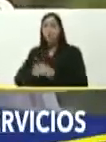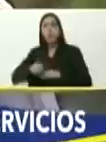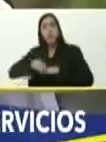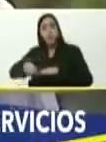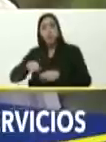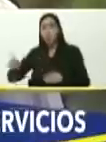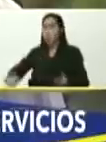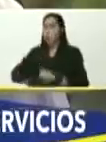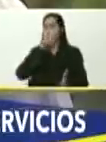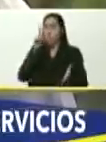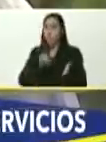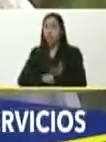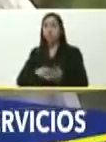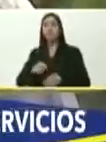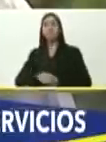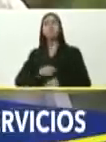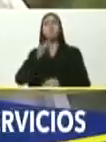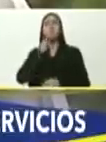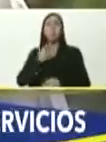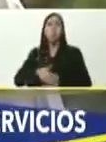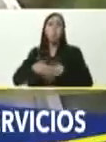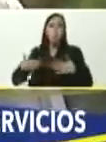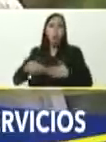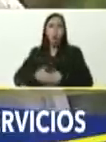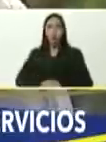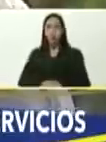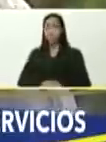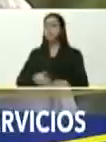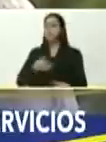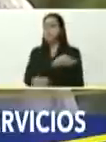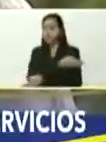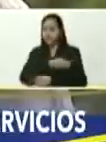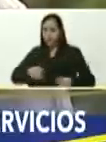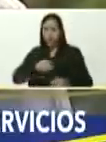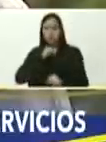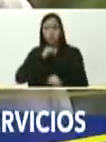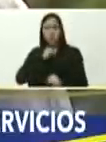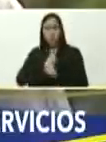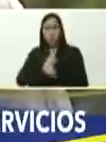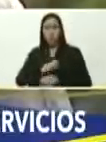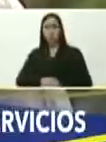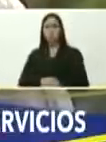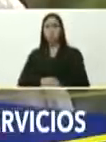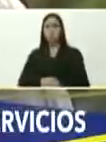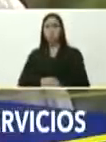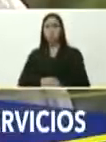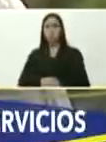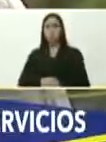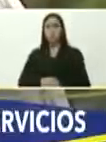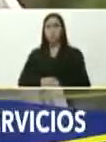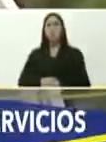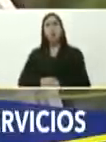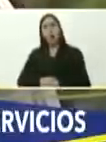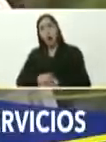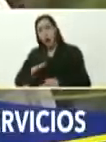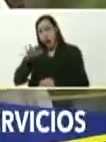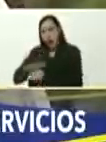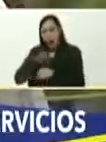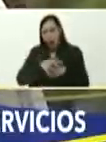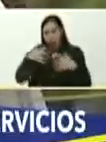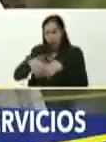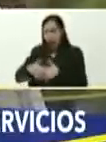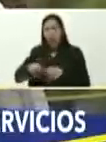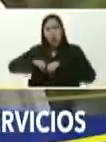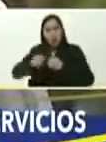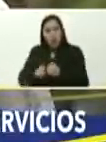¿cuál ha sido la clave, presidente? Que hemos sido eficientes, si se echa a perder, una compactadora, inmediatamente,